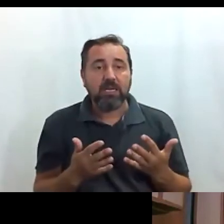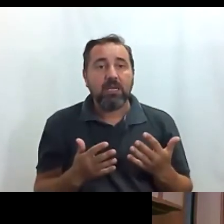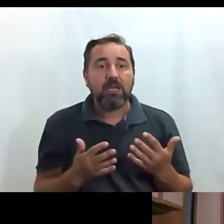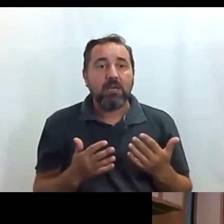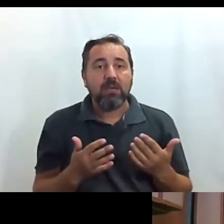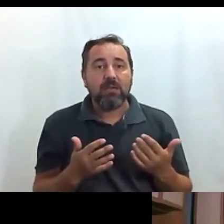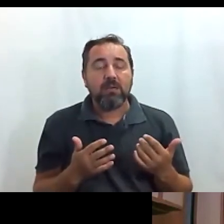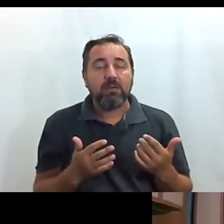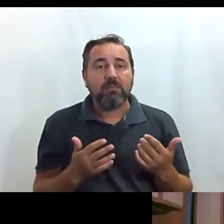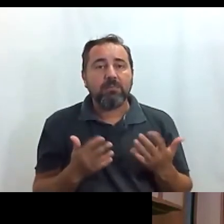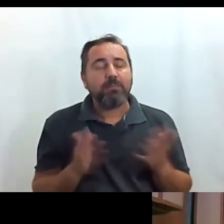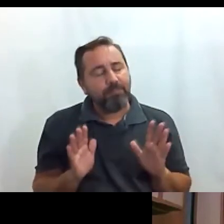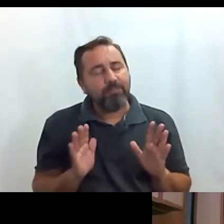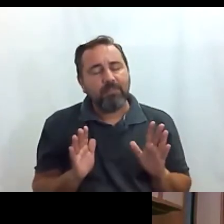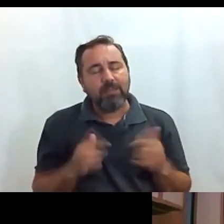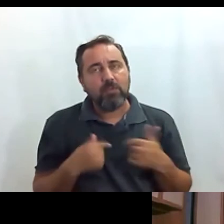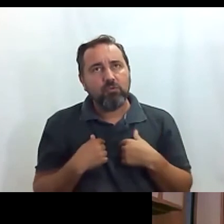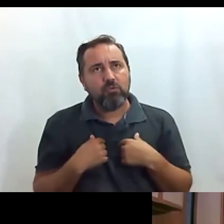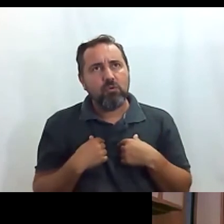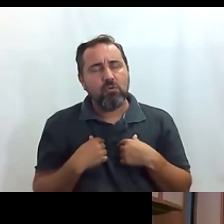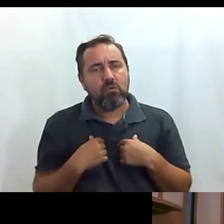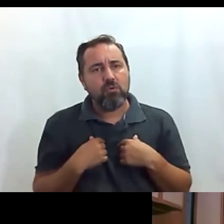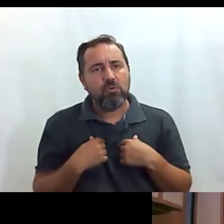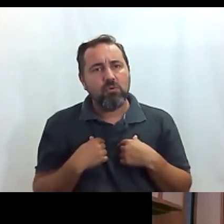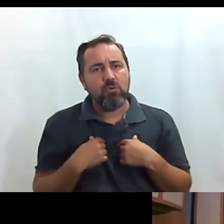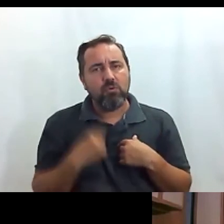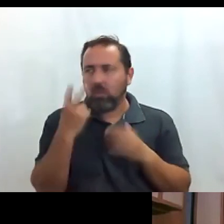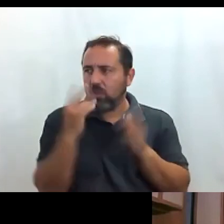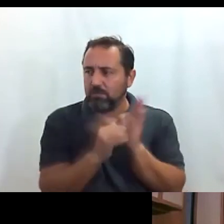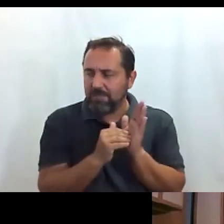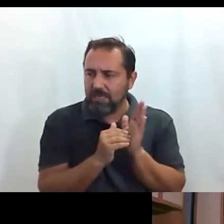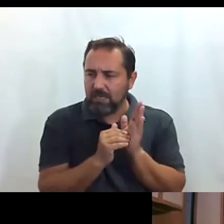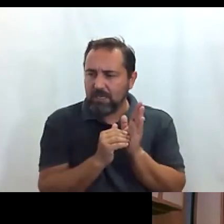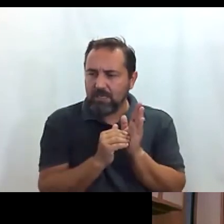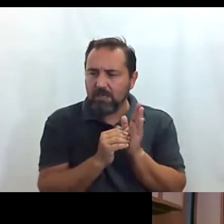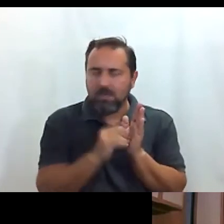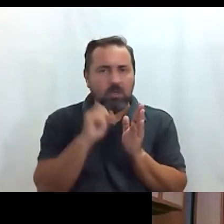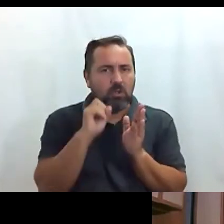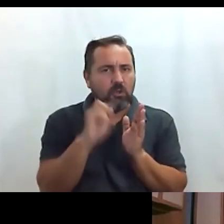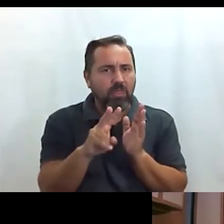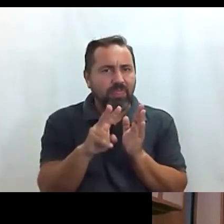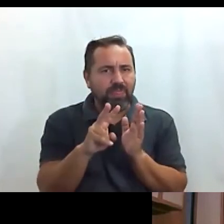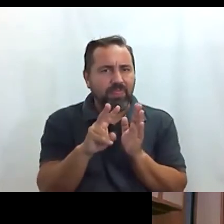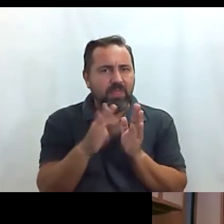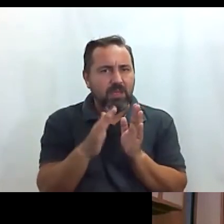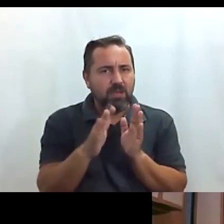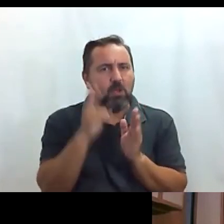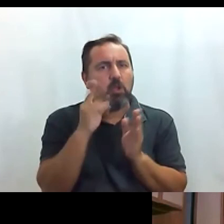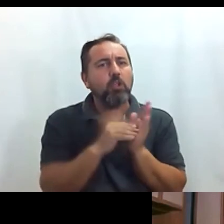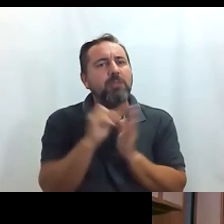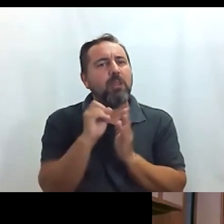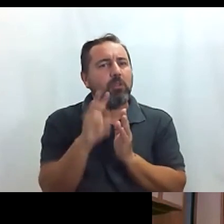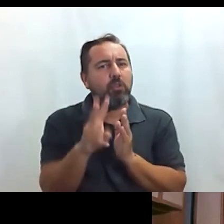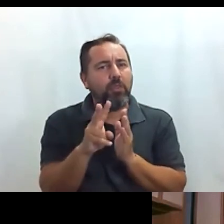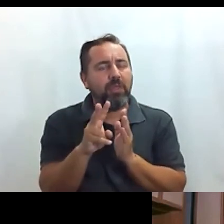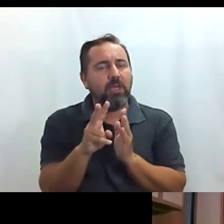bueno claro yo es que desde 2012 sí desde 2012 que